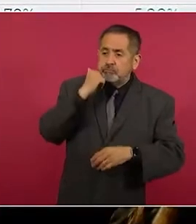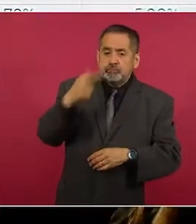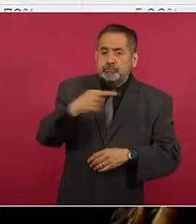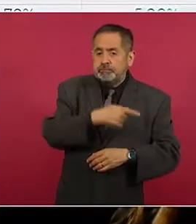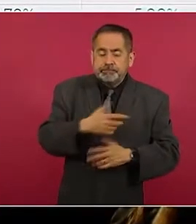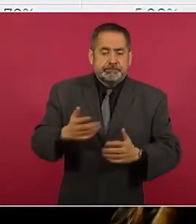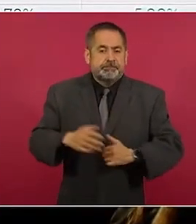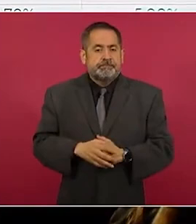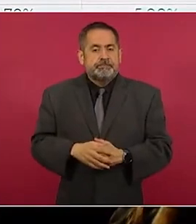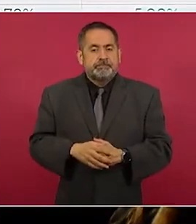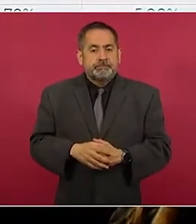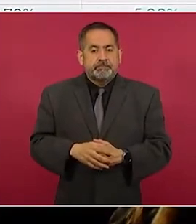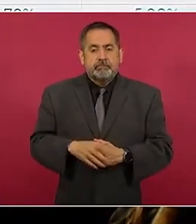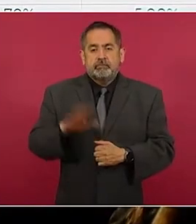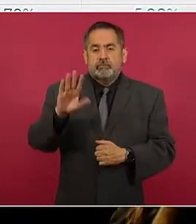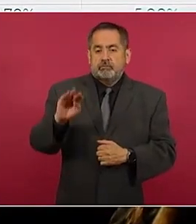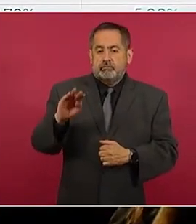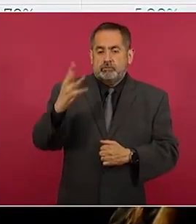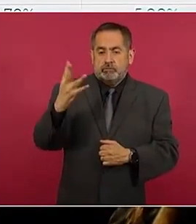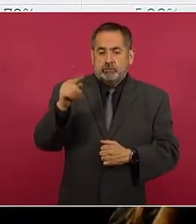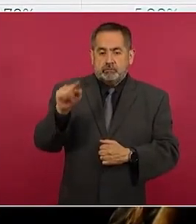94.4 a favor,